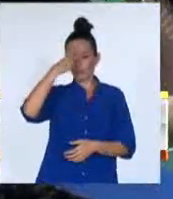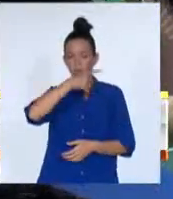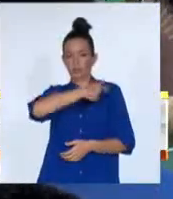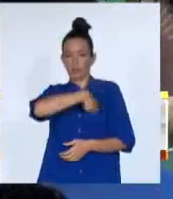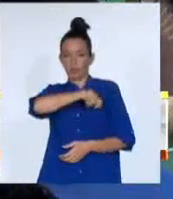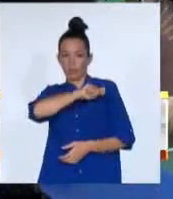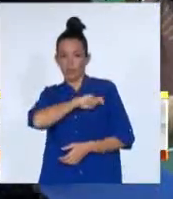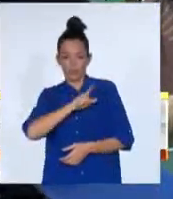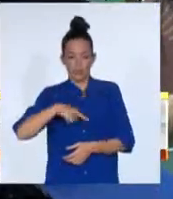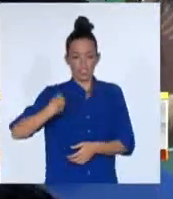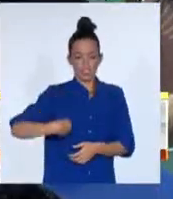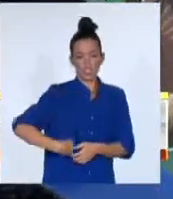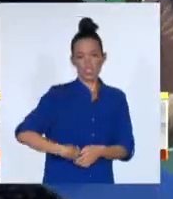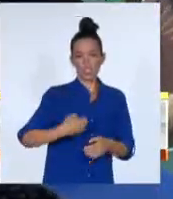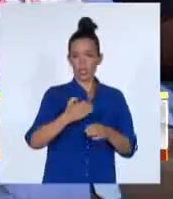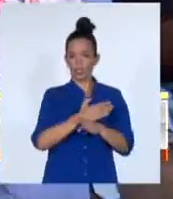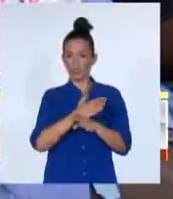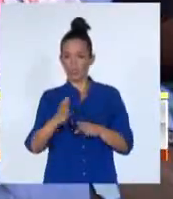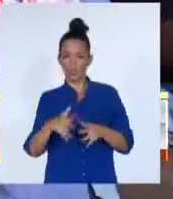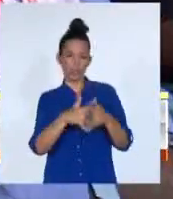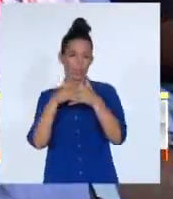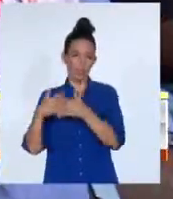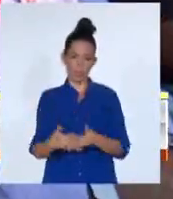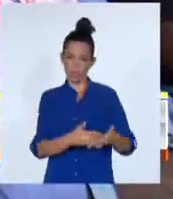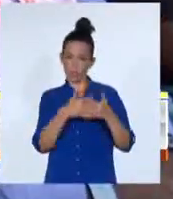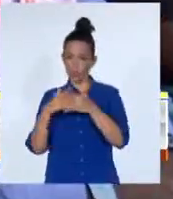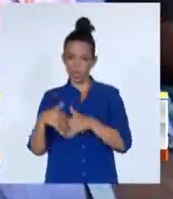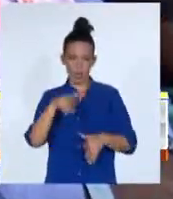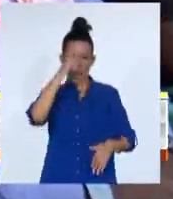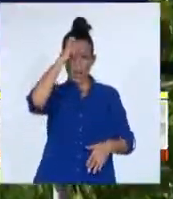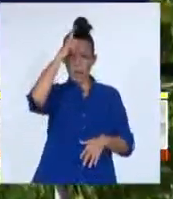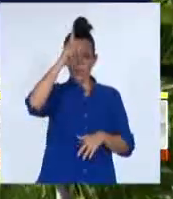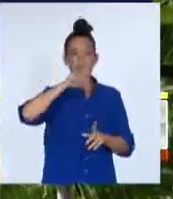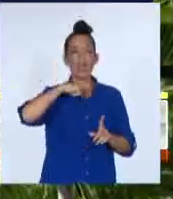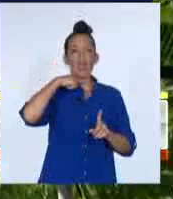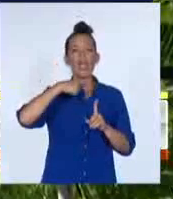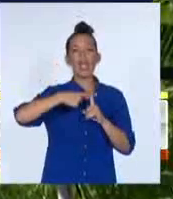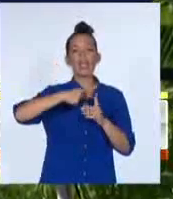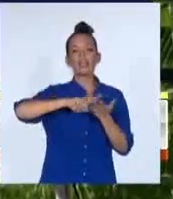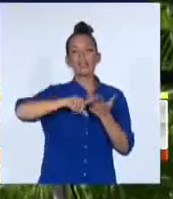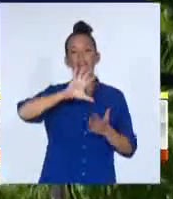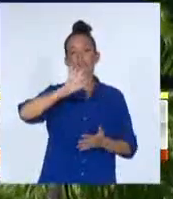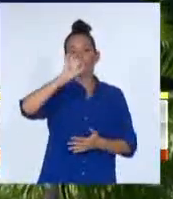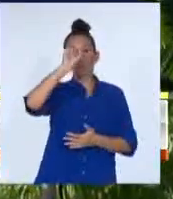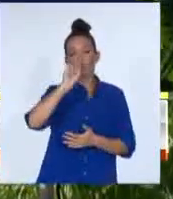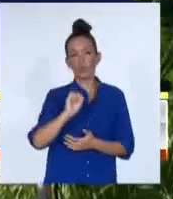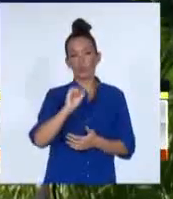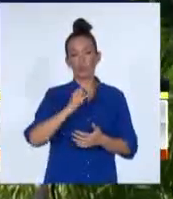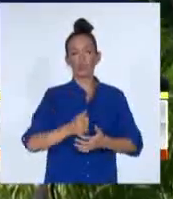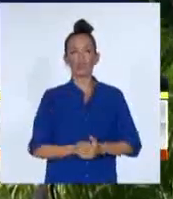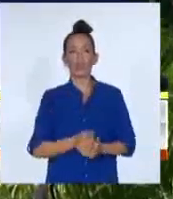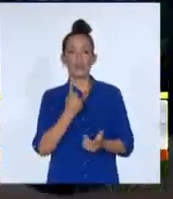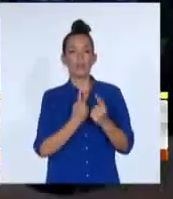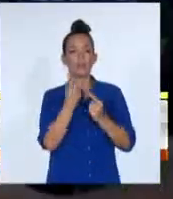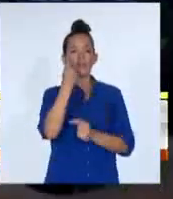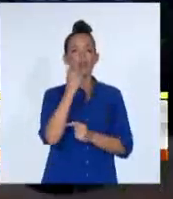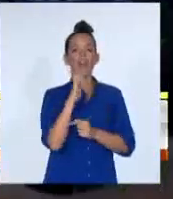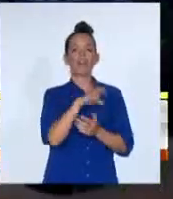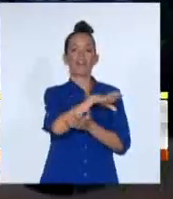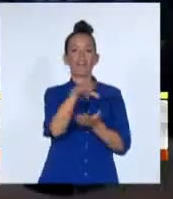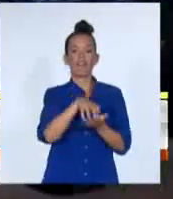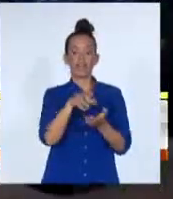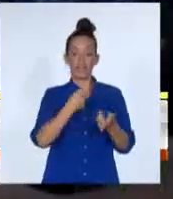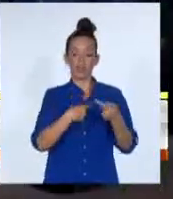Trinidad y Tobago, Estados Unidos y Alemania. Exposur 2023, primera feria comercial con sede desde este 14 de